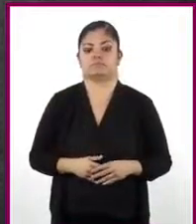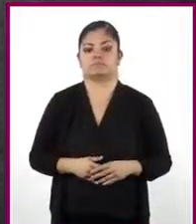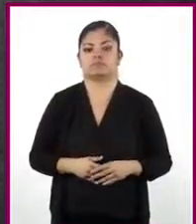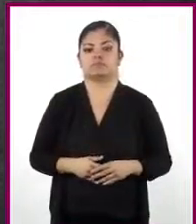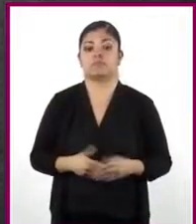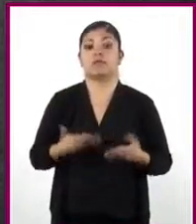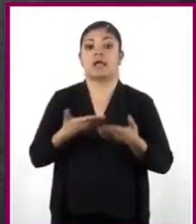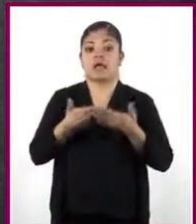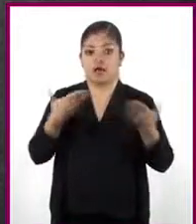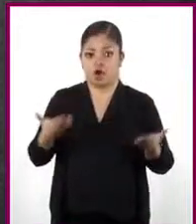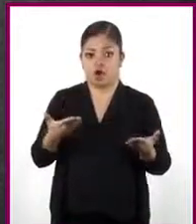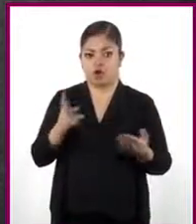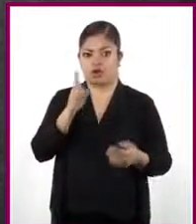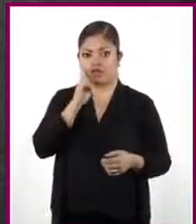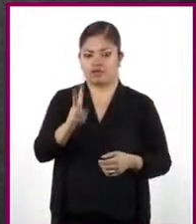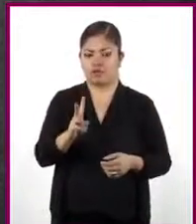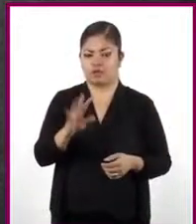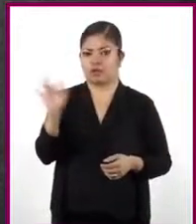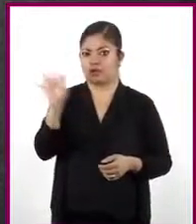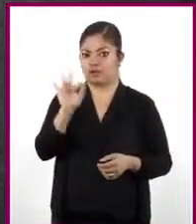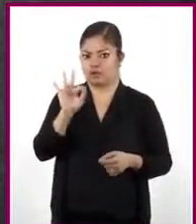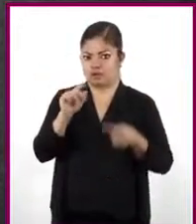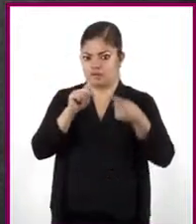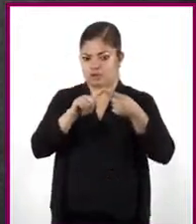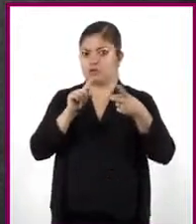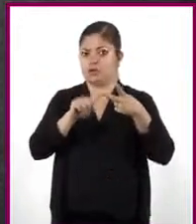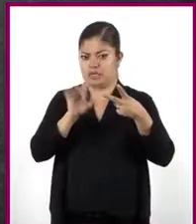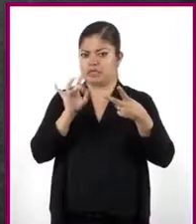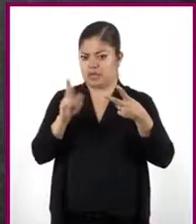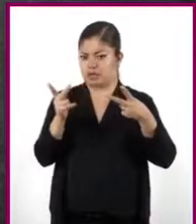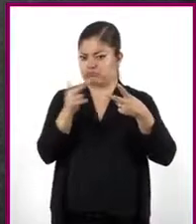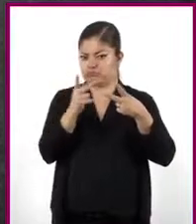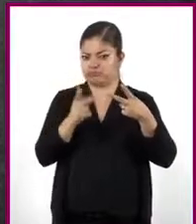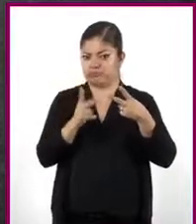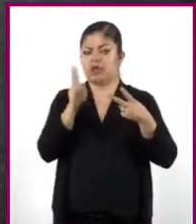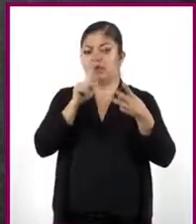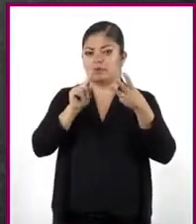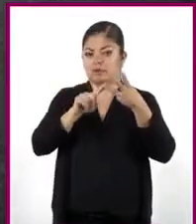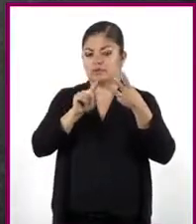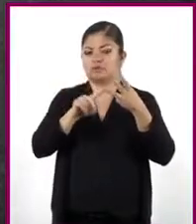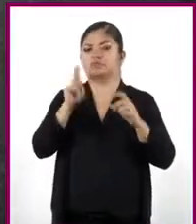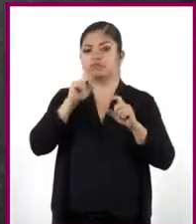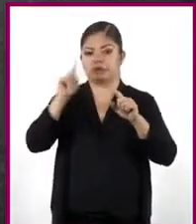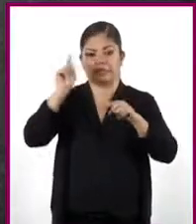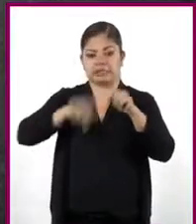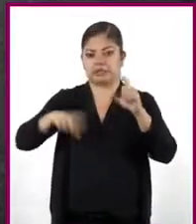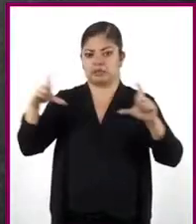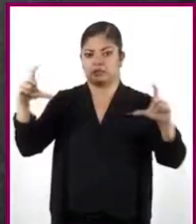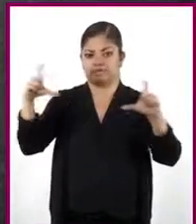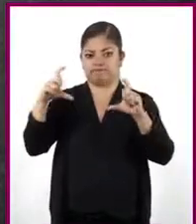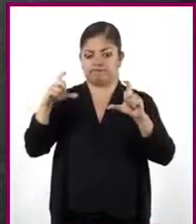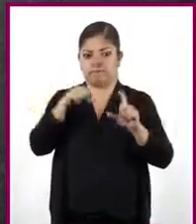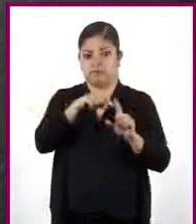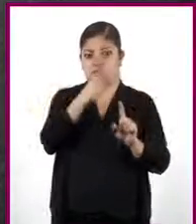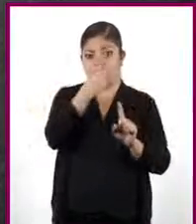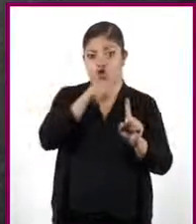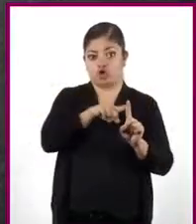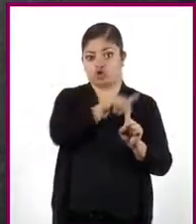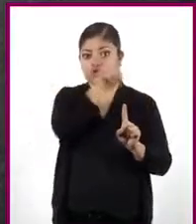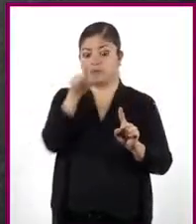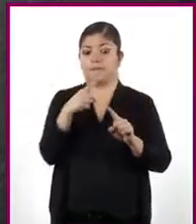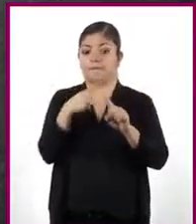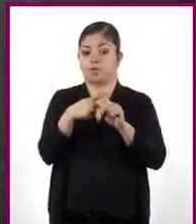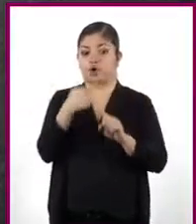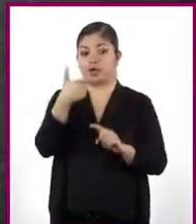Ahora, observemos qué ocurre si en la tercera expresión quitamos los corchetes. El 2 multiplica a X